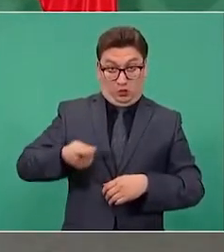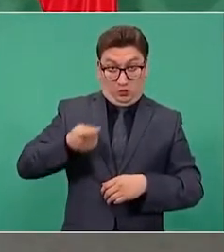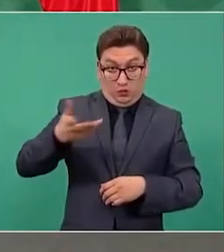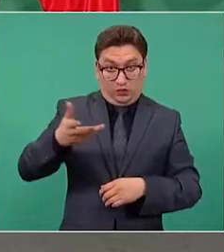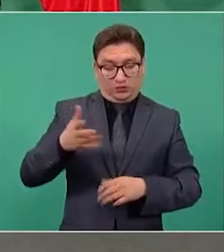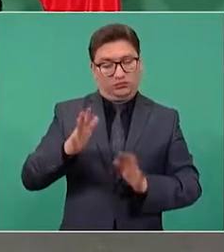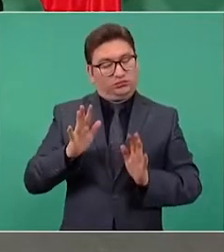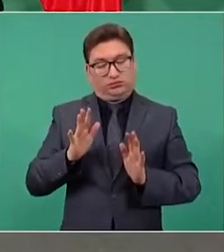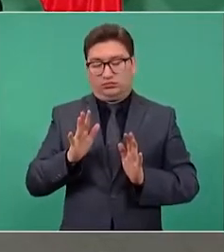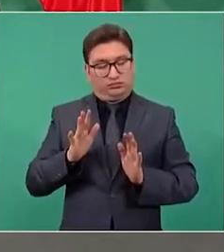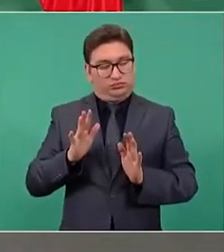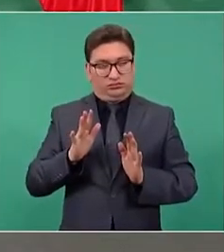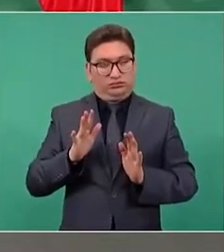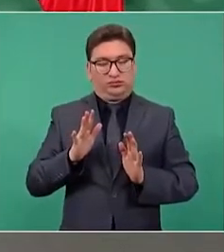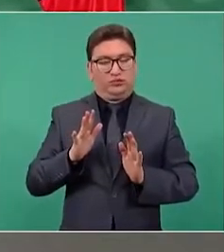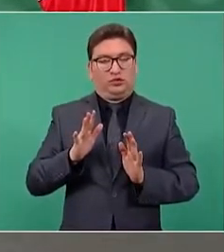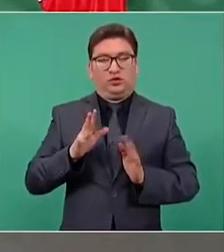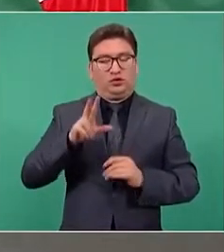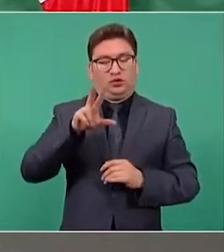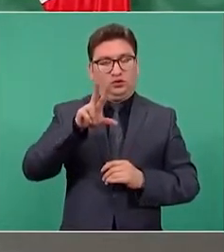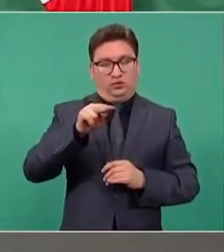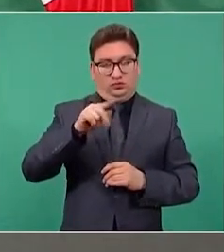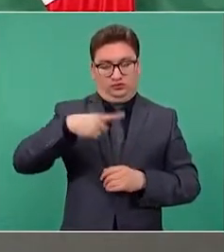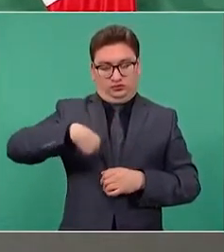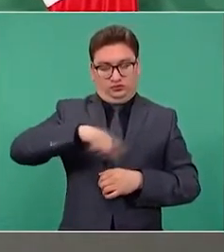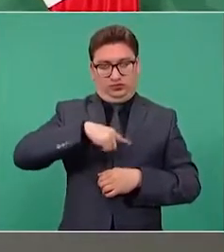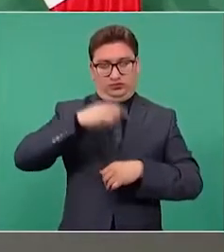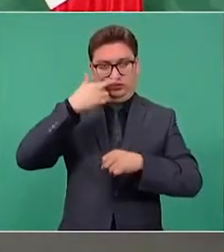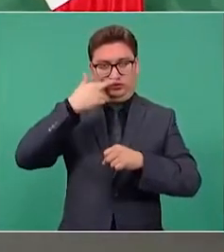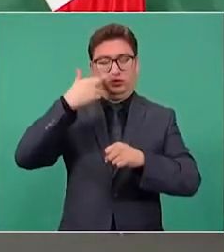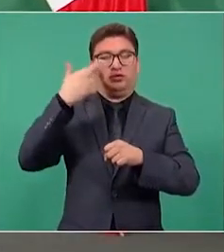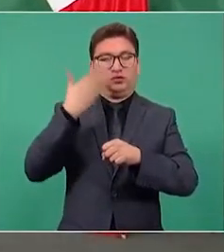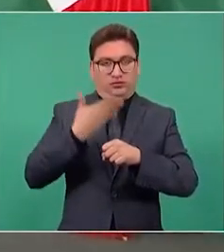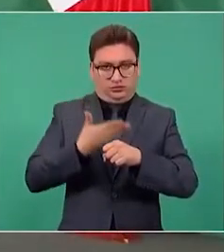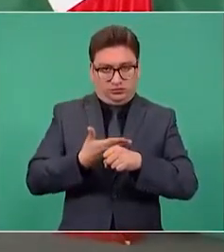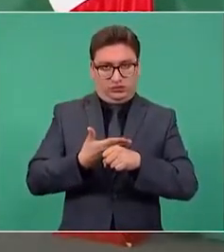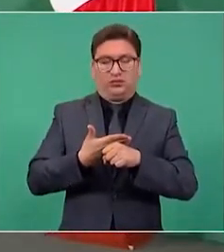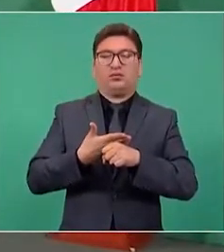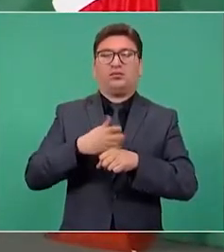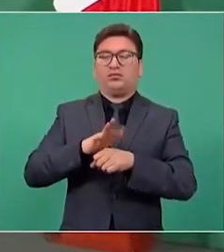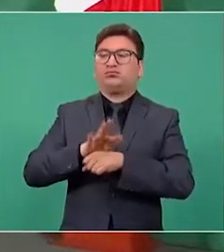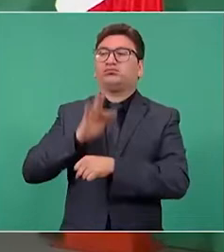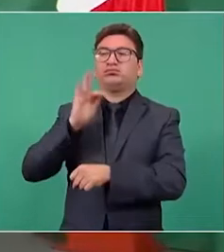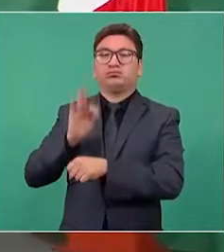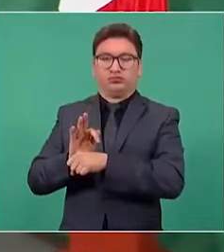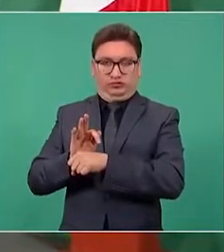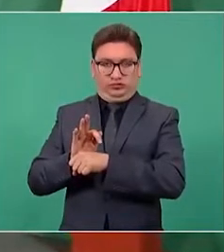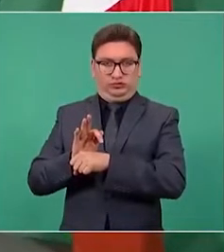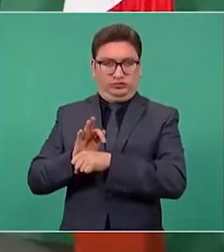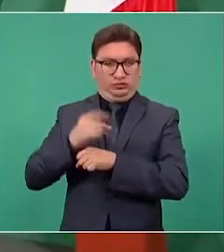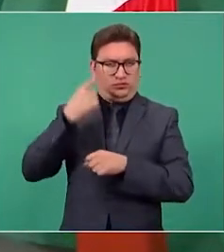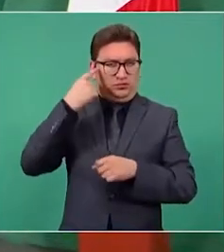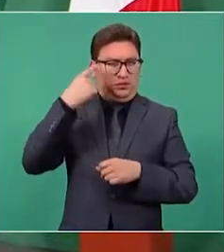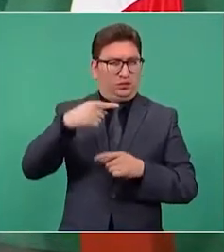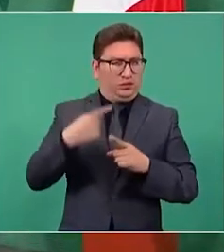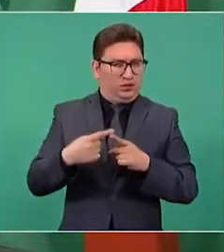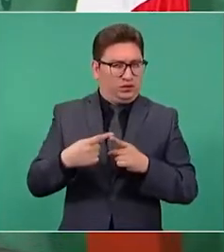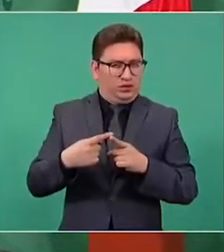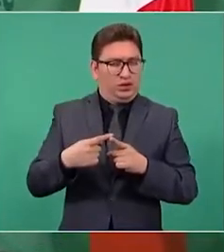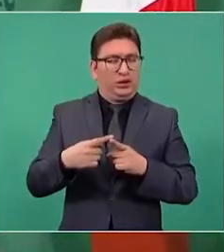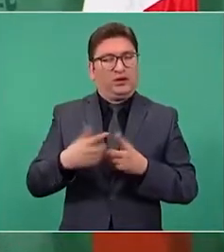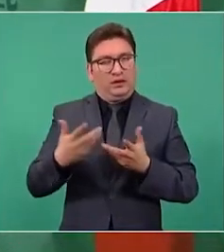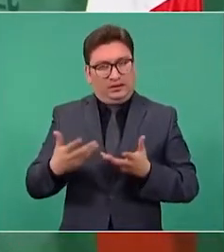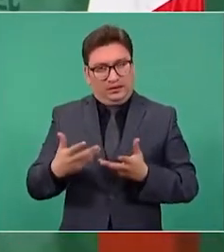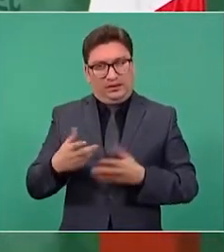cumplir con nuestra responsabilidad de proteger a este